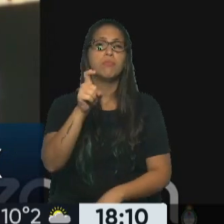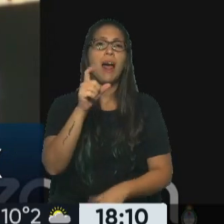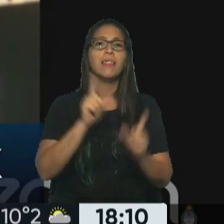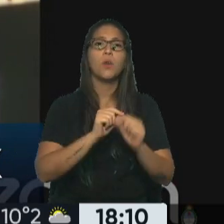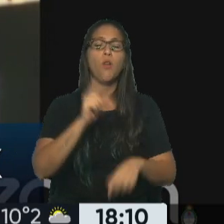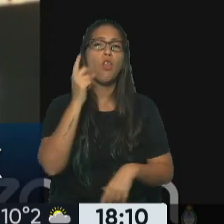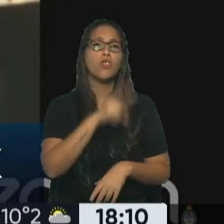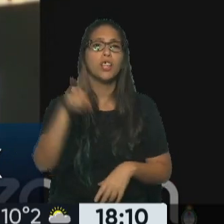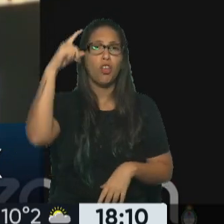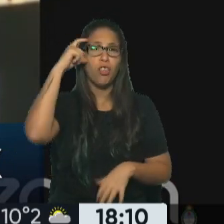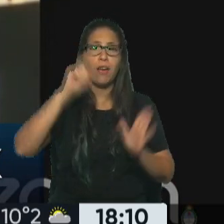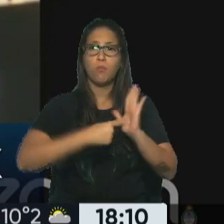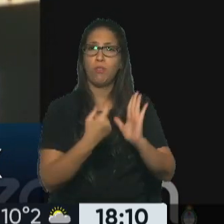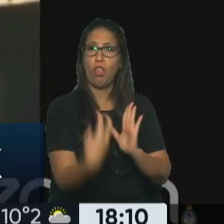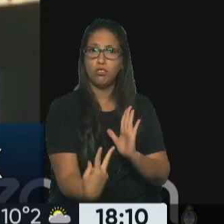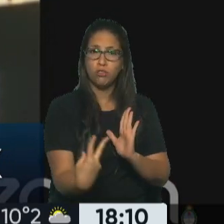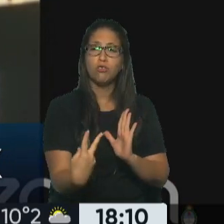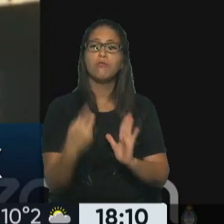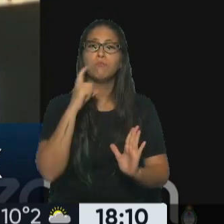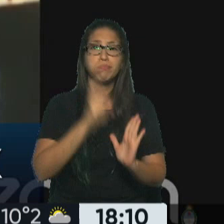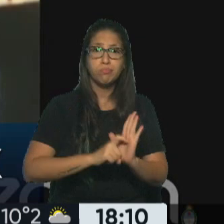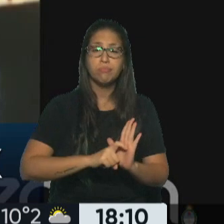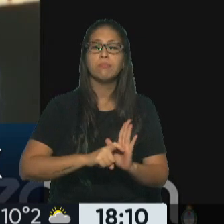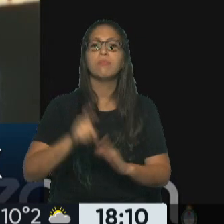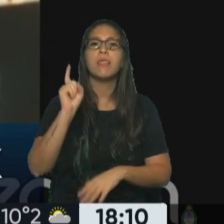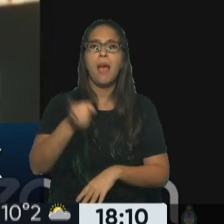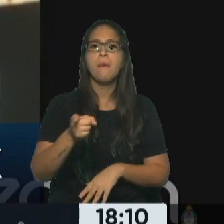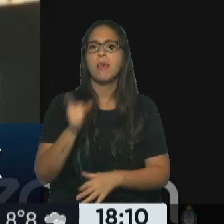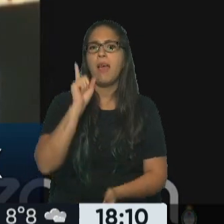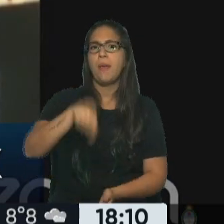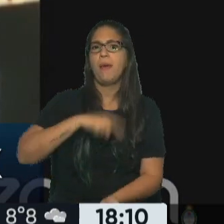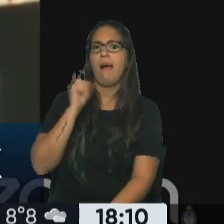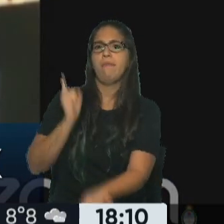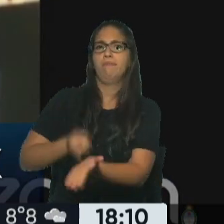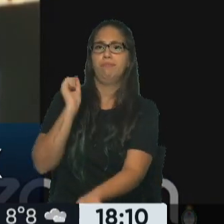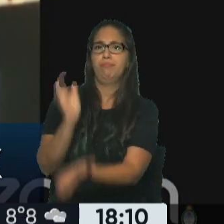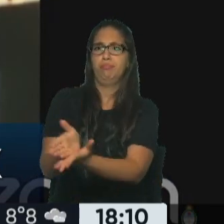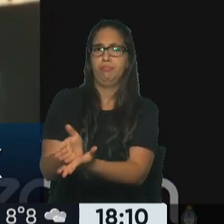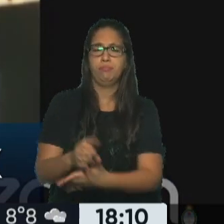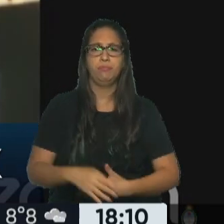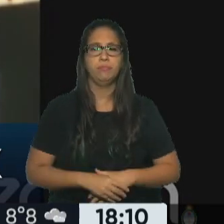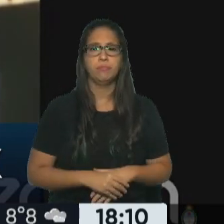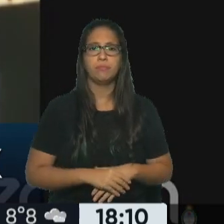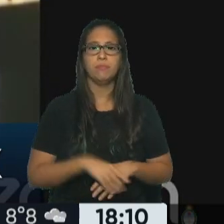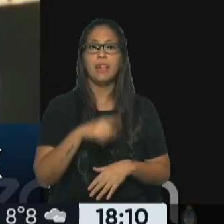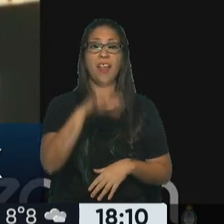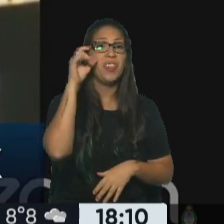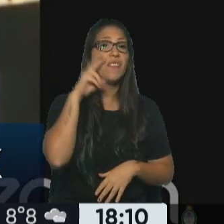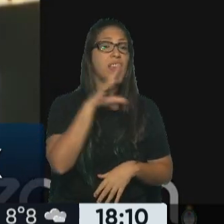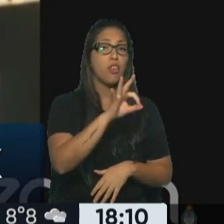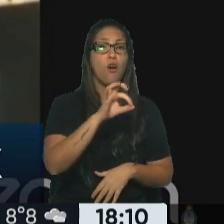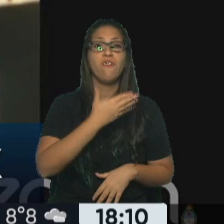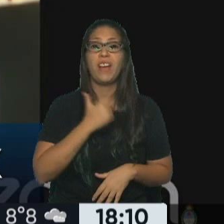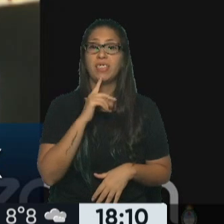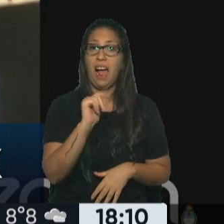inciso segundo, y se determine la pena correspondiente conforme la acusación fiscal en el debate. Se condene a Julio De Vido, Abel